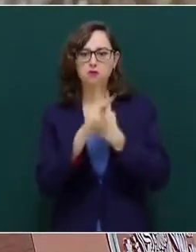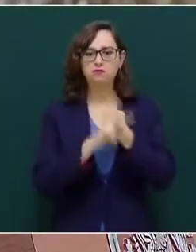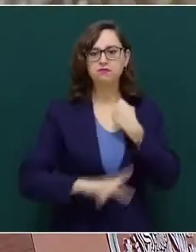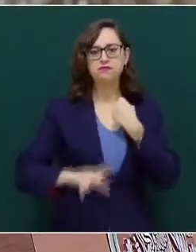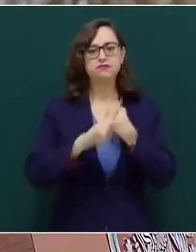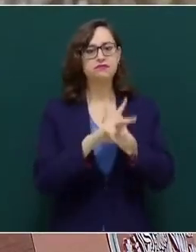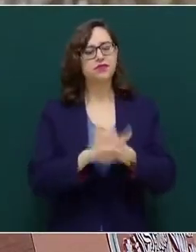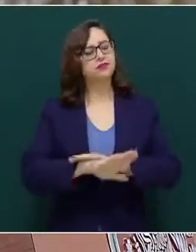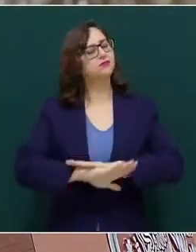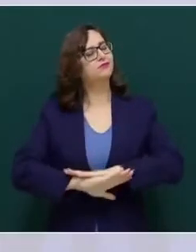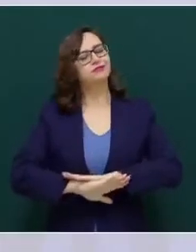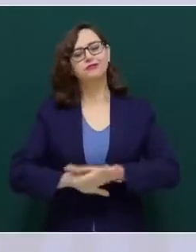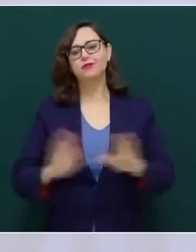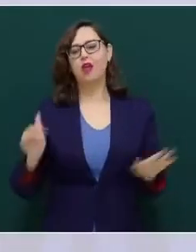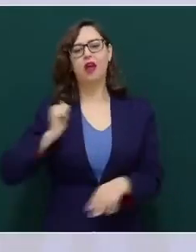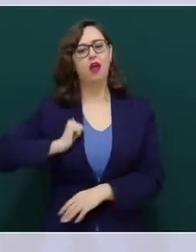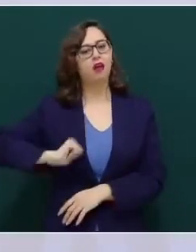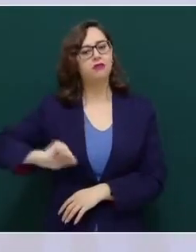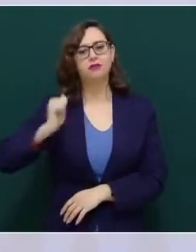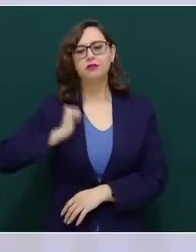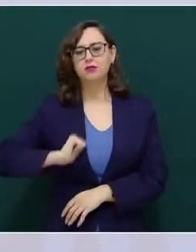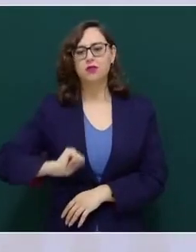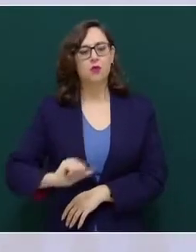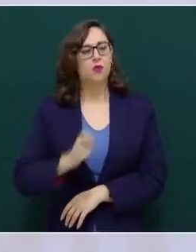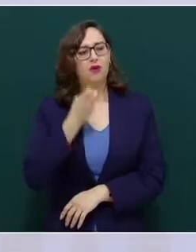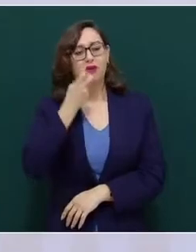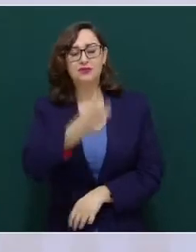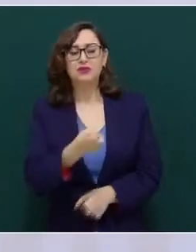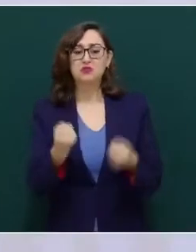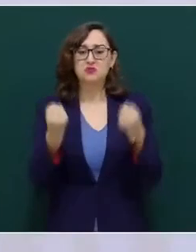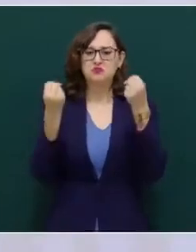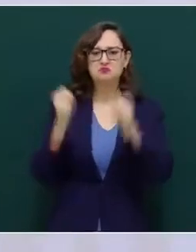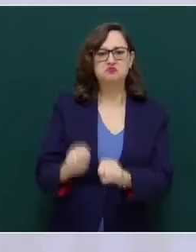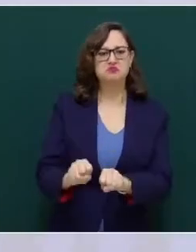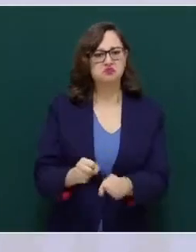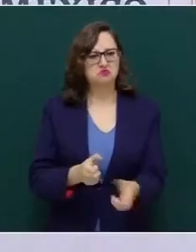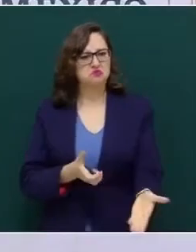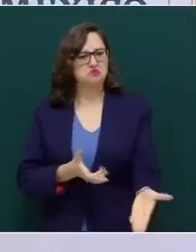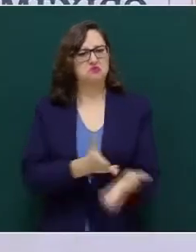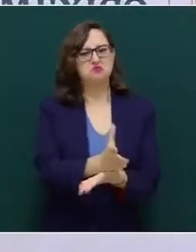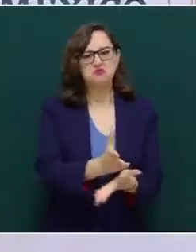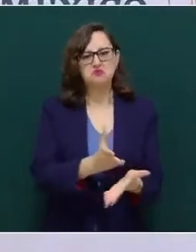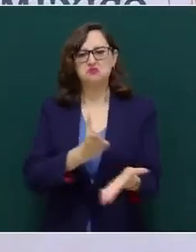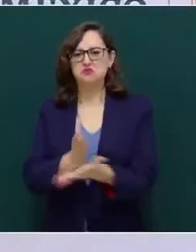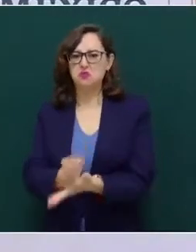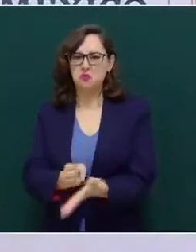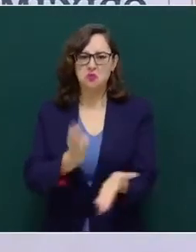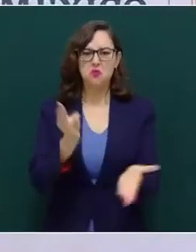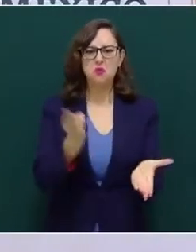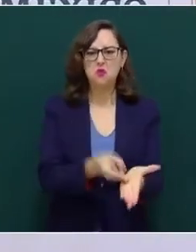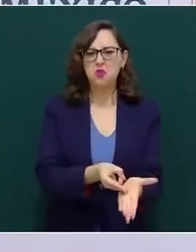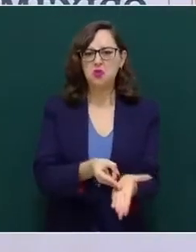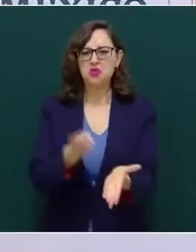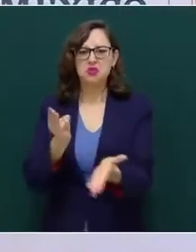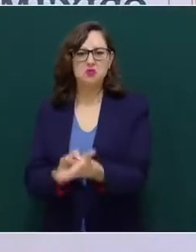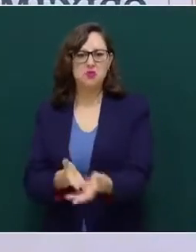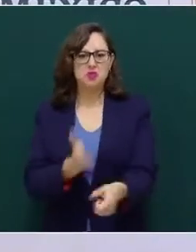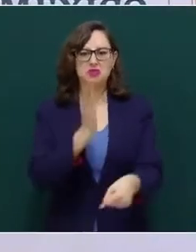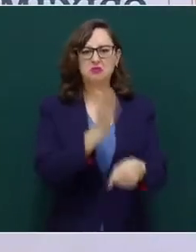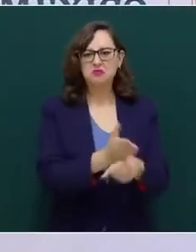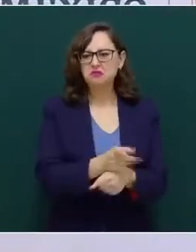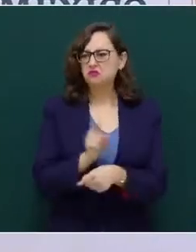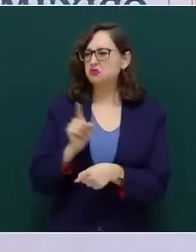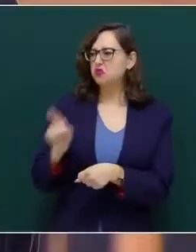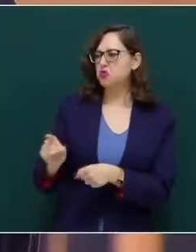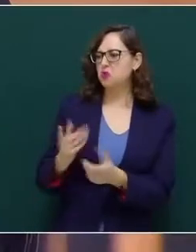digamos adiós a las imposiciones, las injerencias, las sanciones, las exclusiones